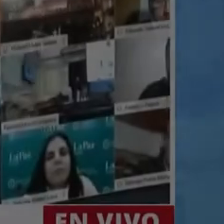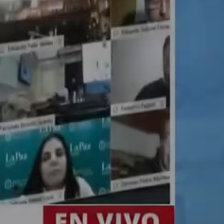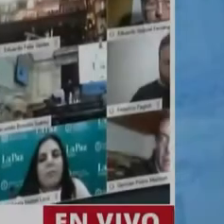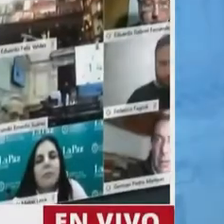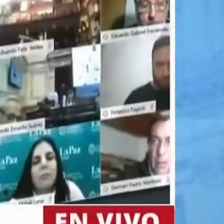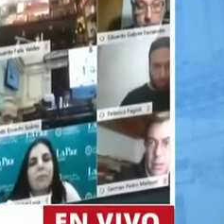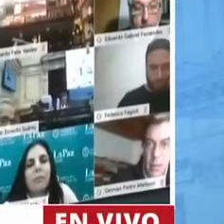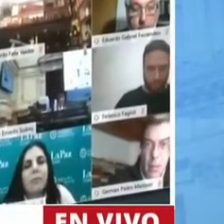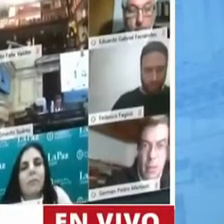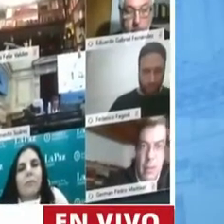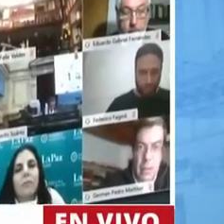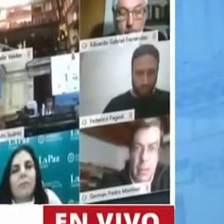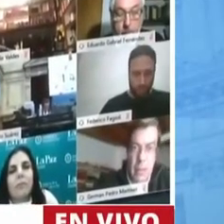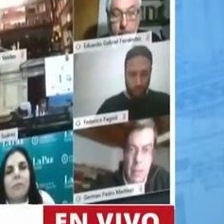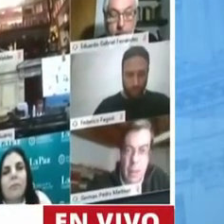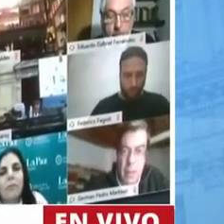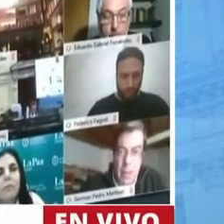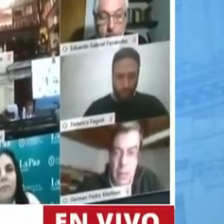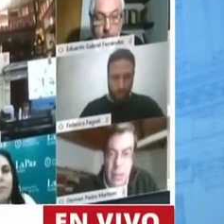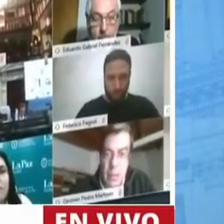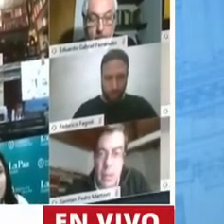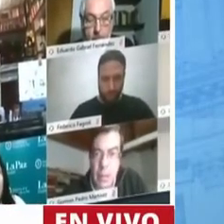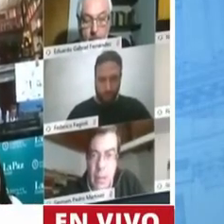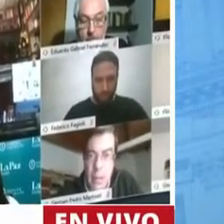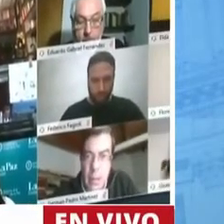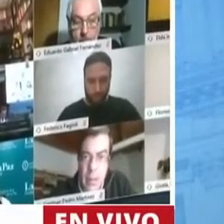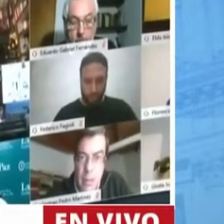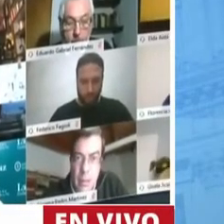Tiene la palabra la diputada Josefina Mendoza.